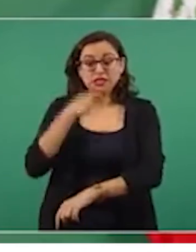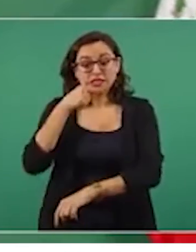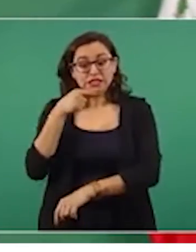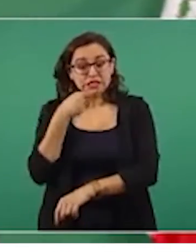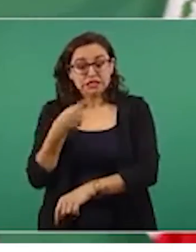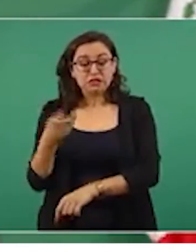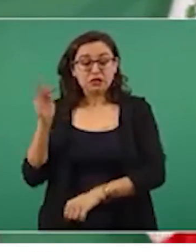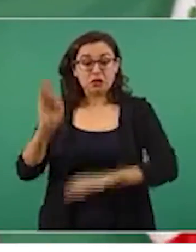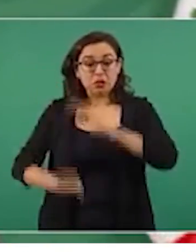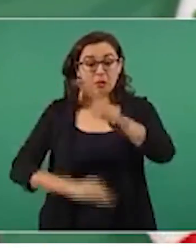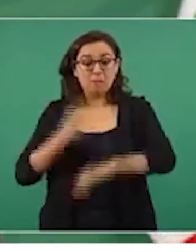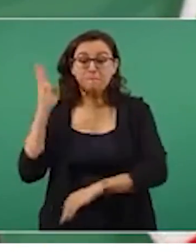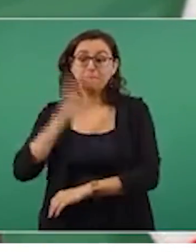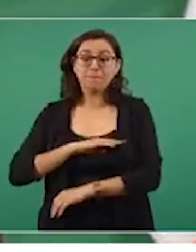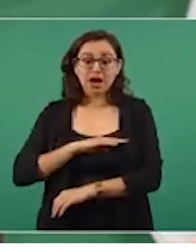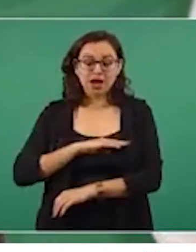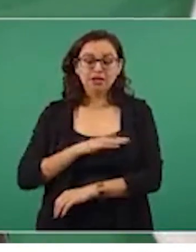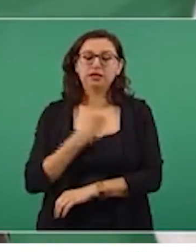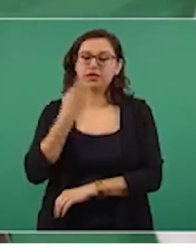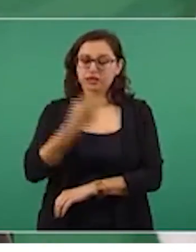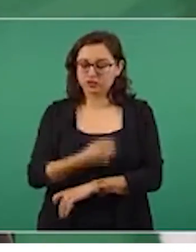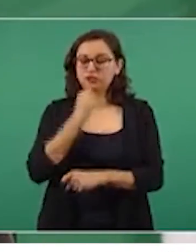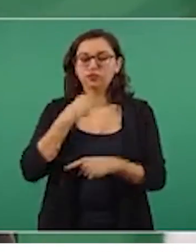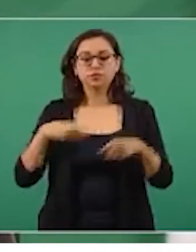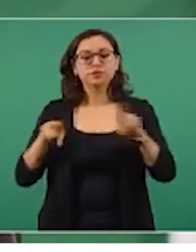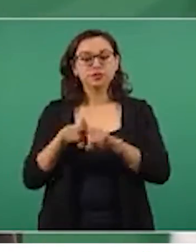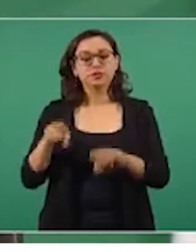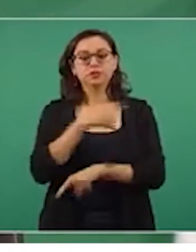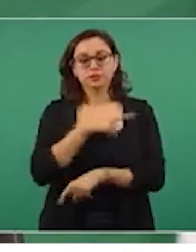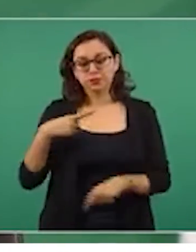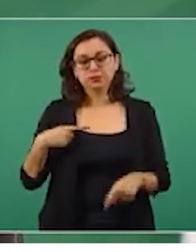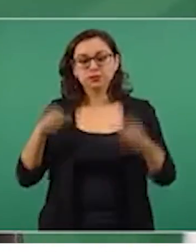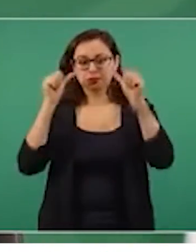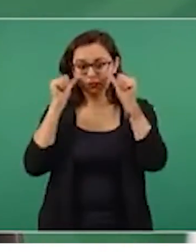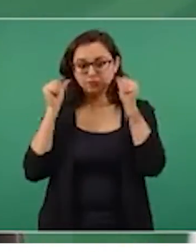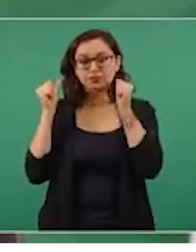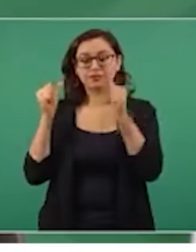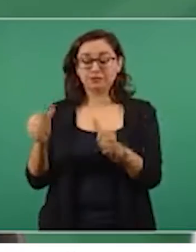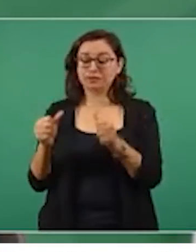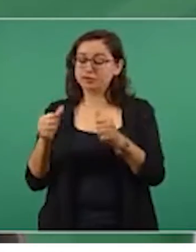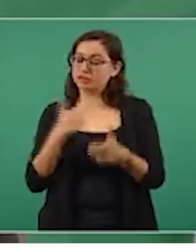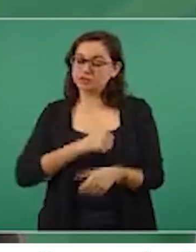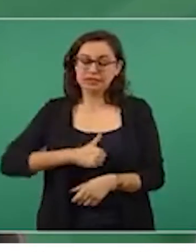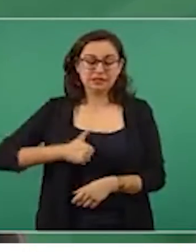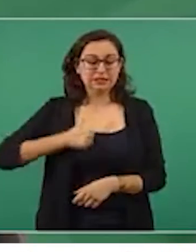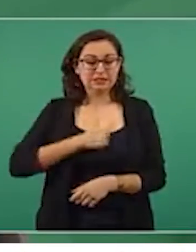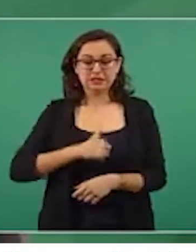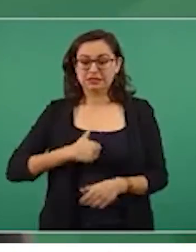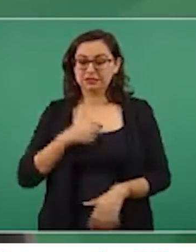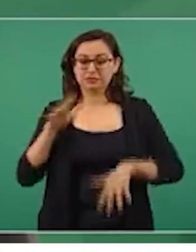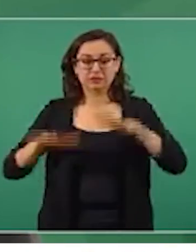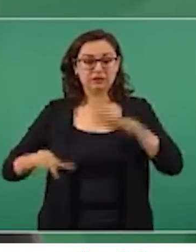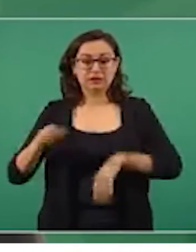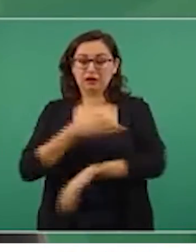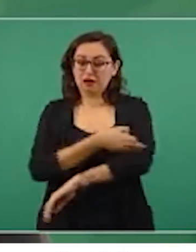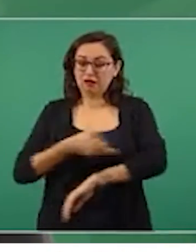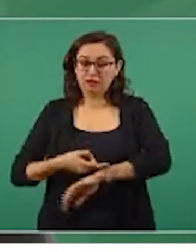lamentable que esto suceda en el seno familiar por descomposición,